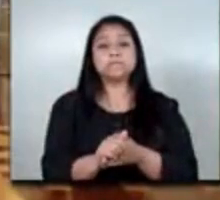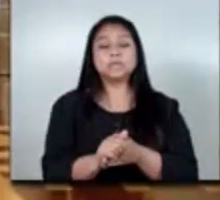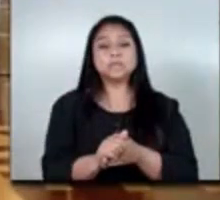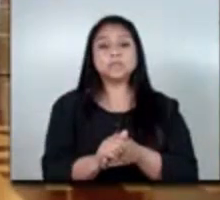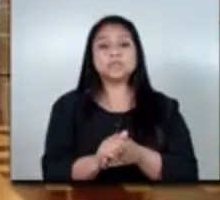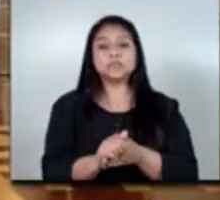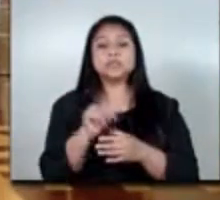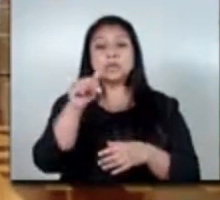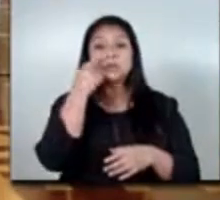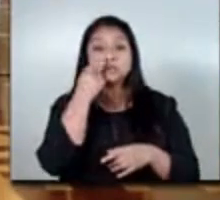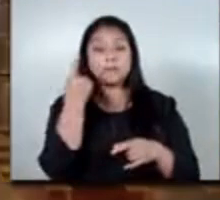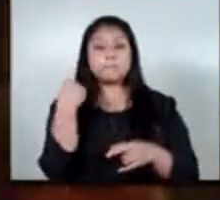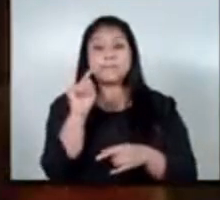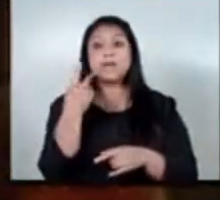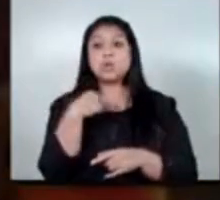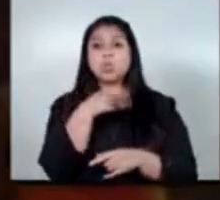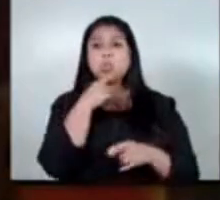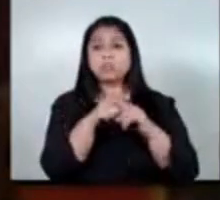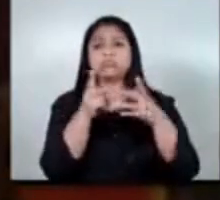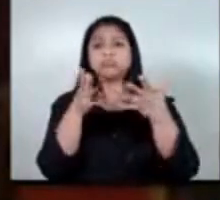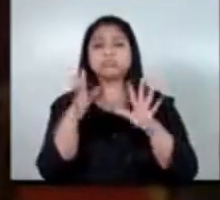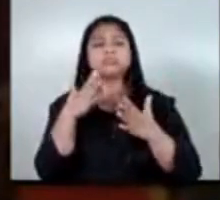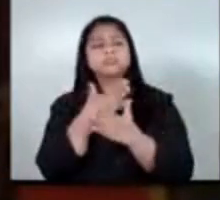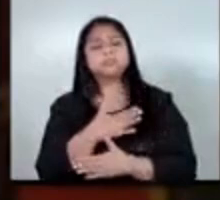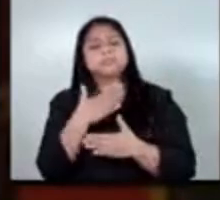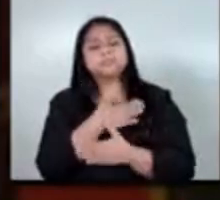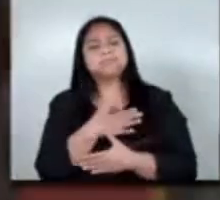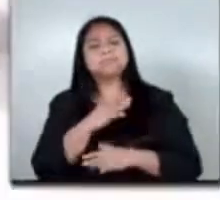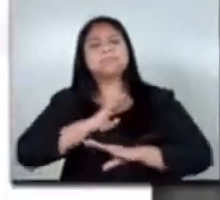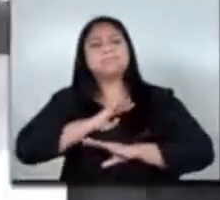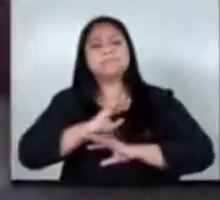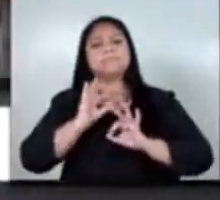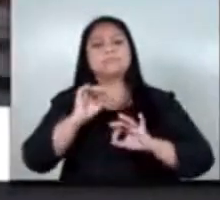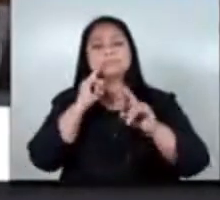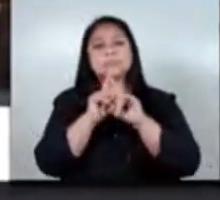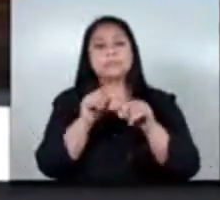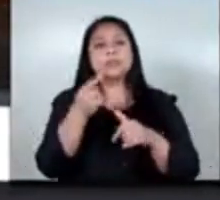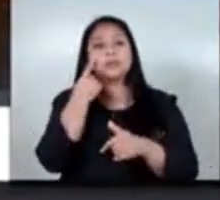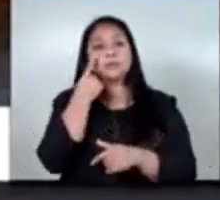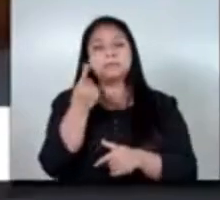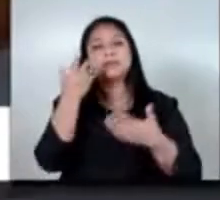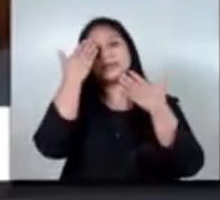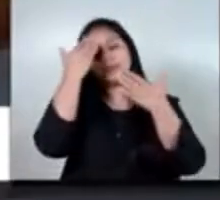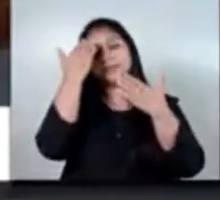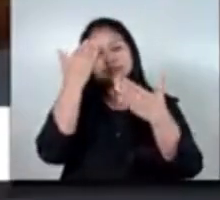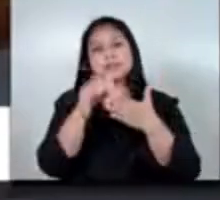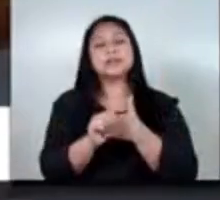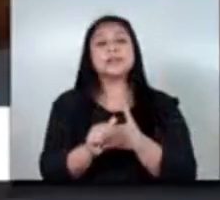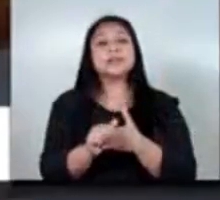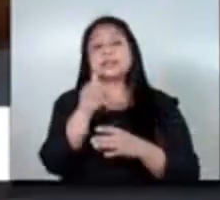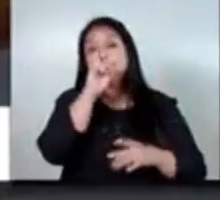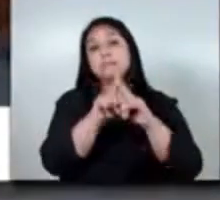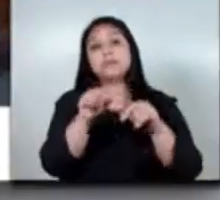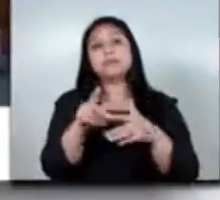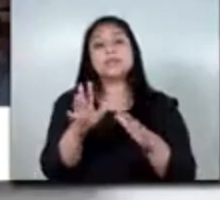entonces para nosotros pues es muy gratificante y yo aquí me quedaría pues agradecer obviamente todo el